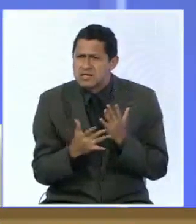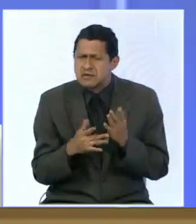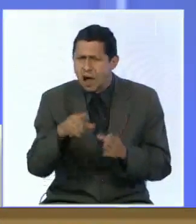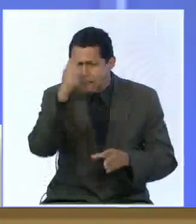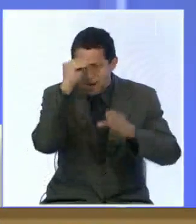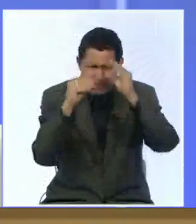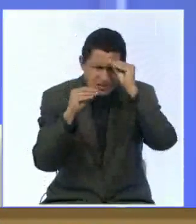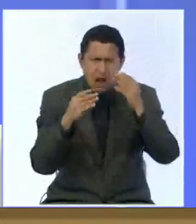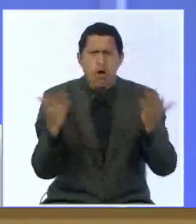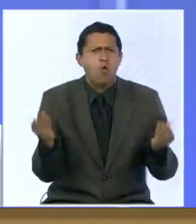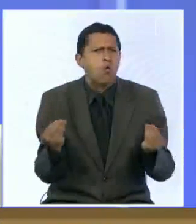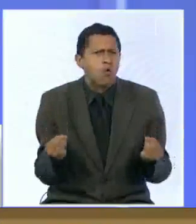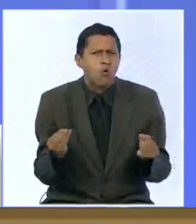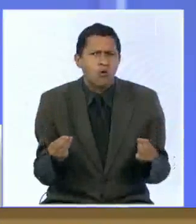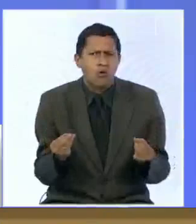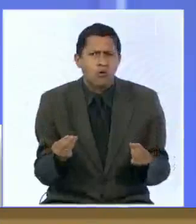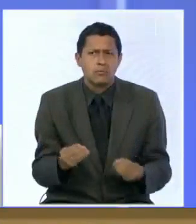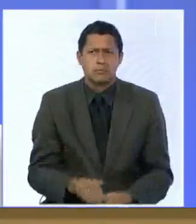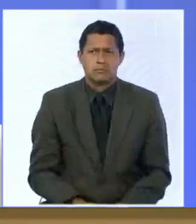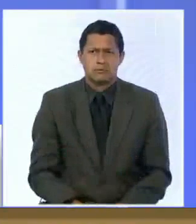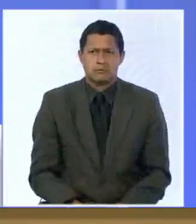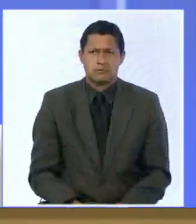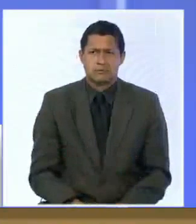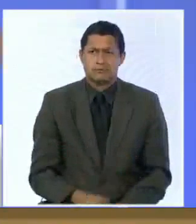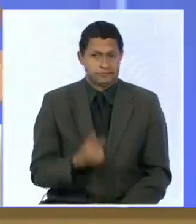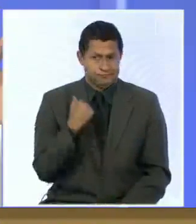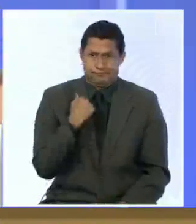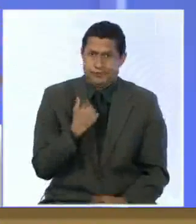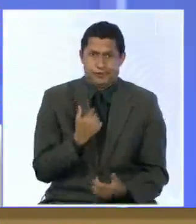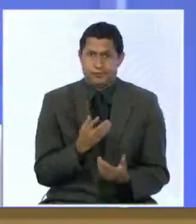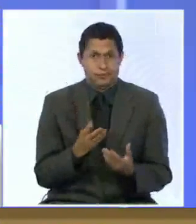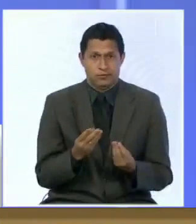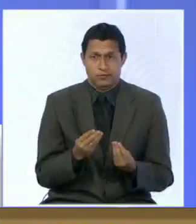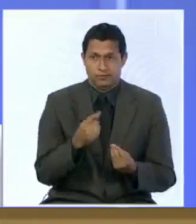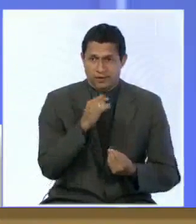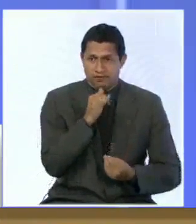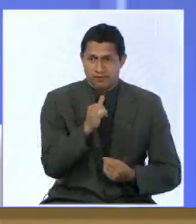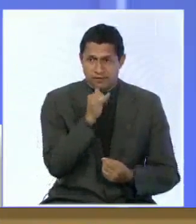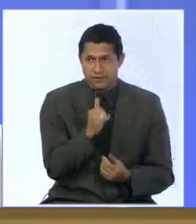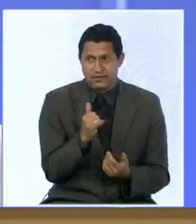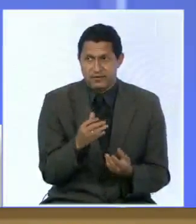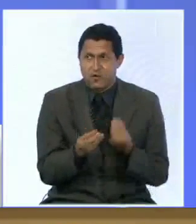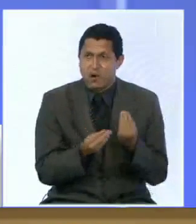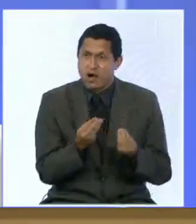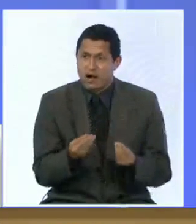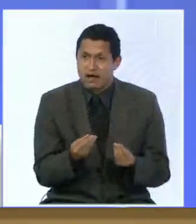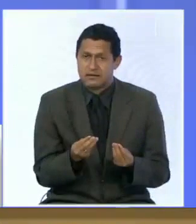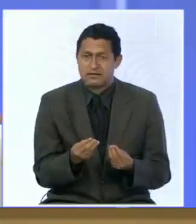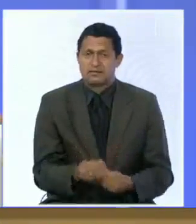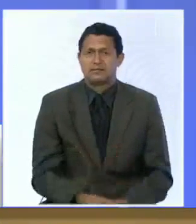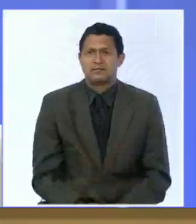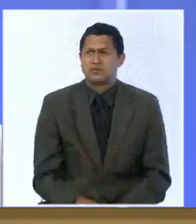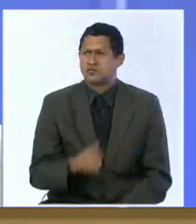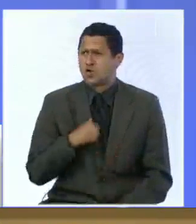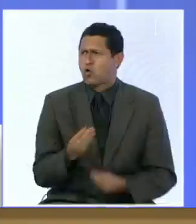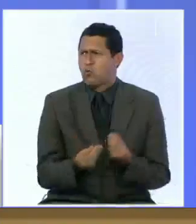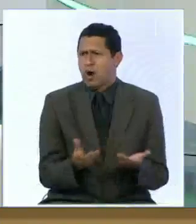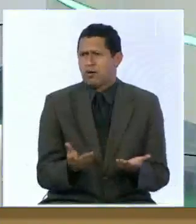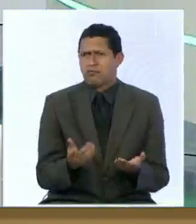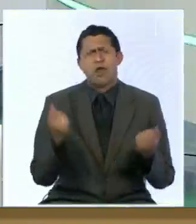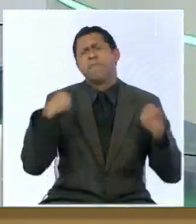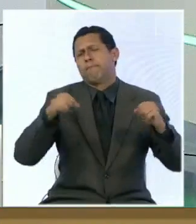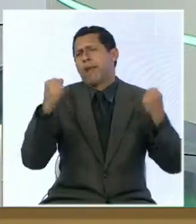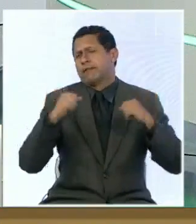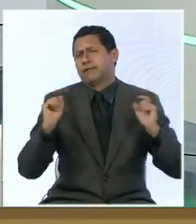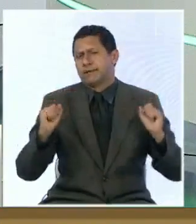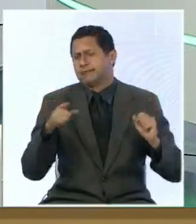¿cómo se va a estar realizando esto? porque si nos escuchan y nos dicen ¿cómo activo una glándula que está en mi cerebro? ¿cómo hago yo para hacer eso? ejercicio,